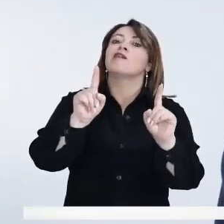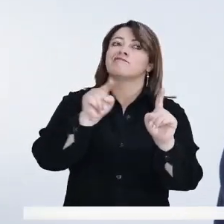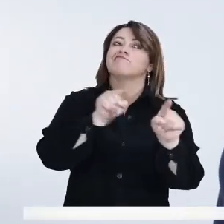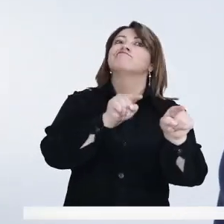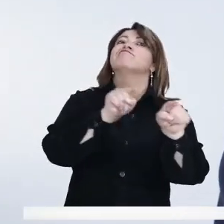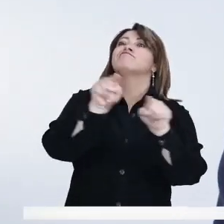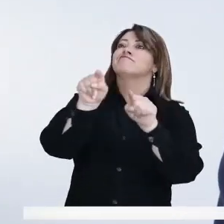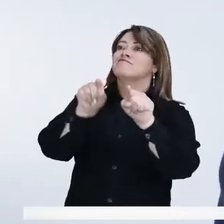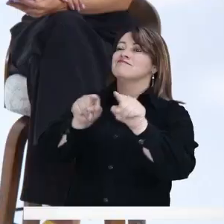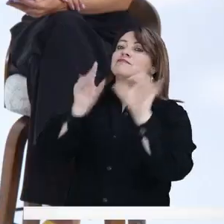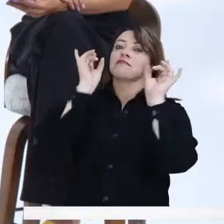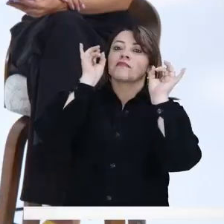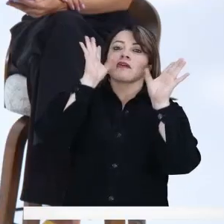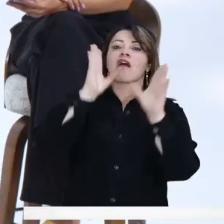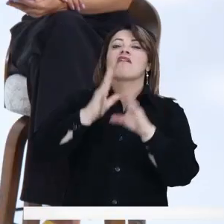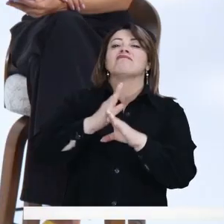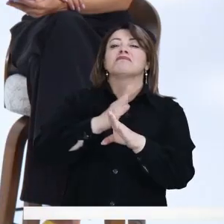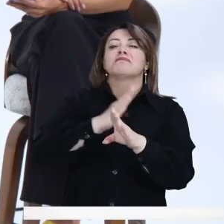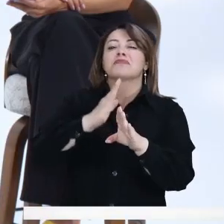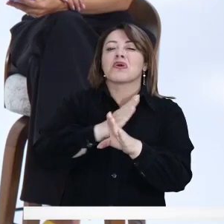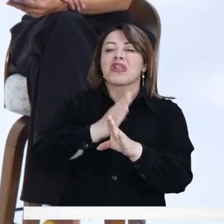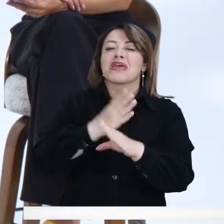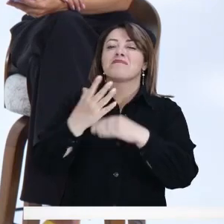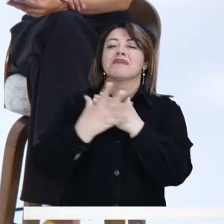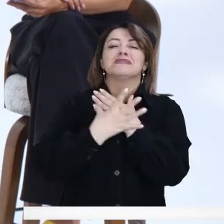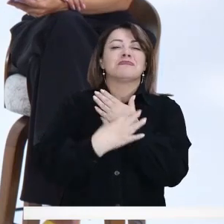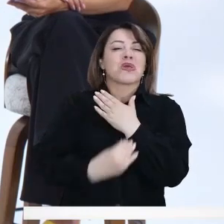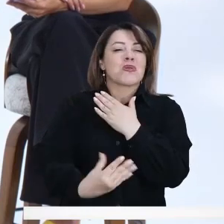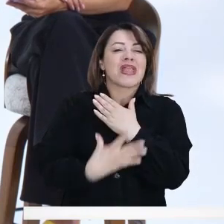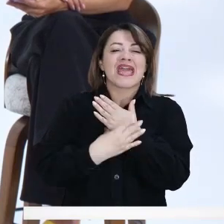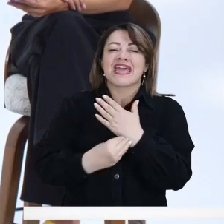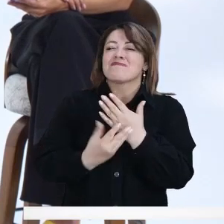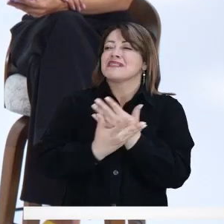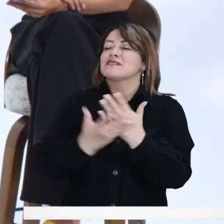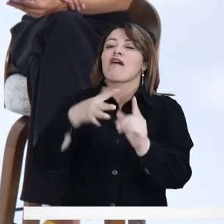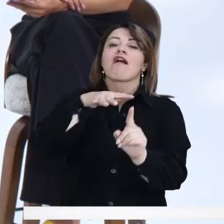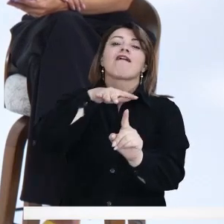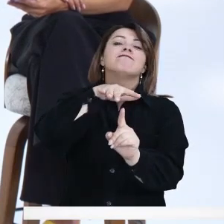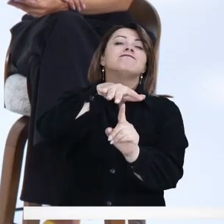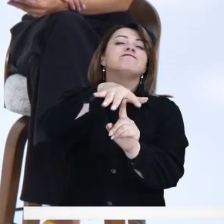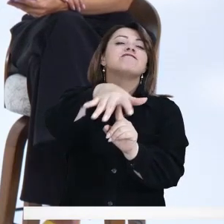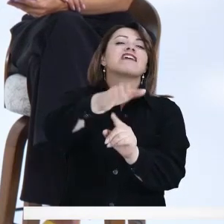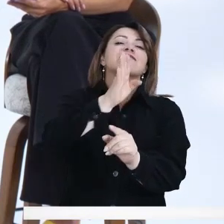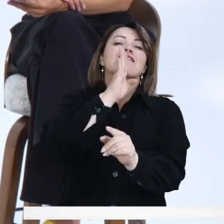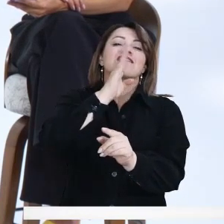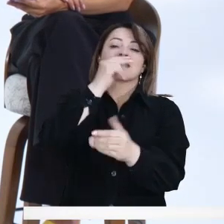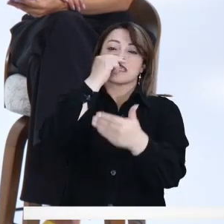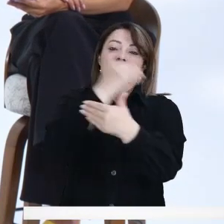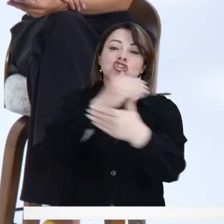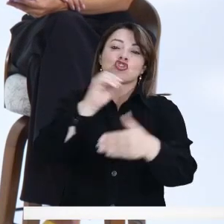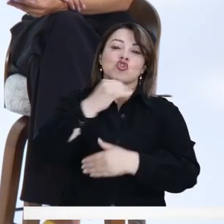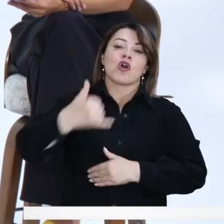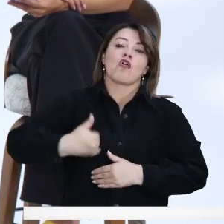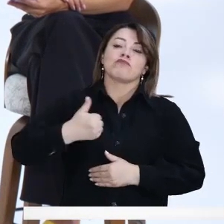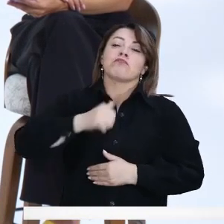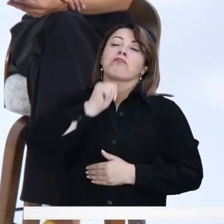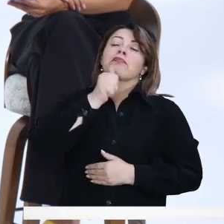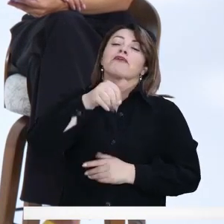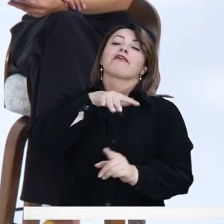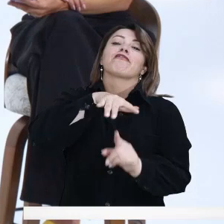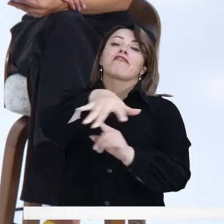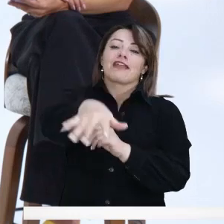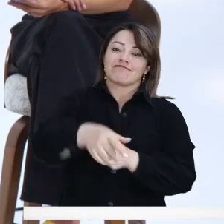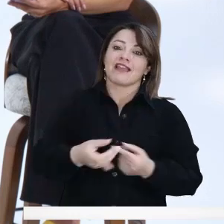vemos que hay graves problemas de pobreza que afectan dramáticamente a los niños y a las niñas.